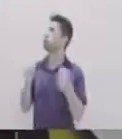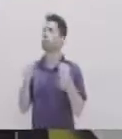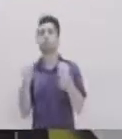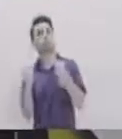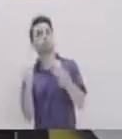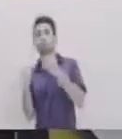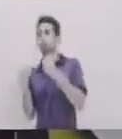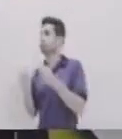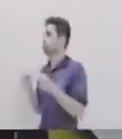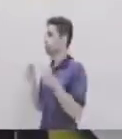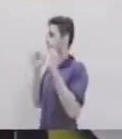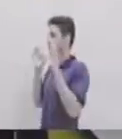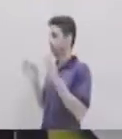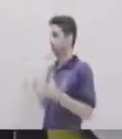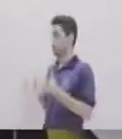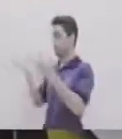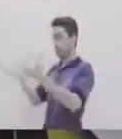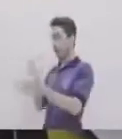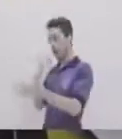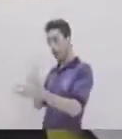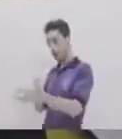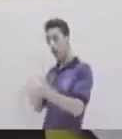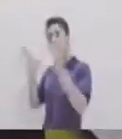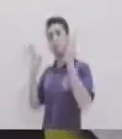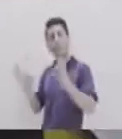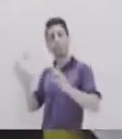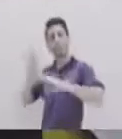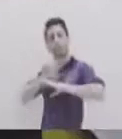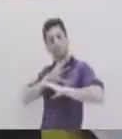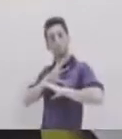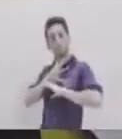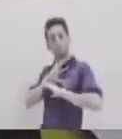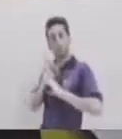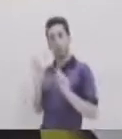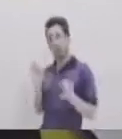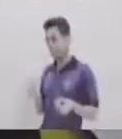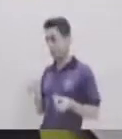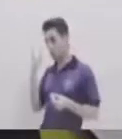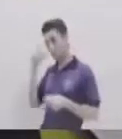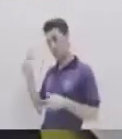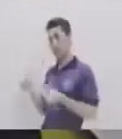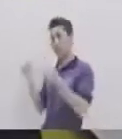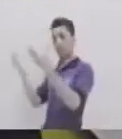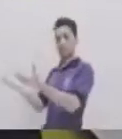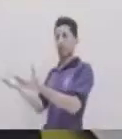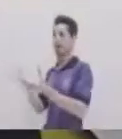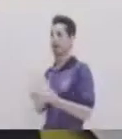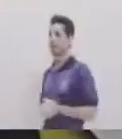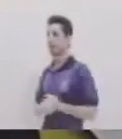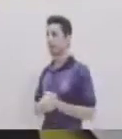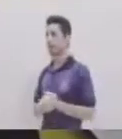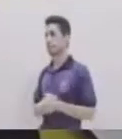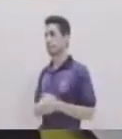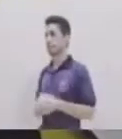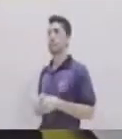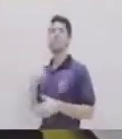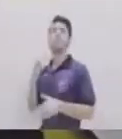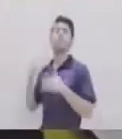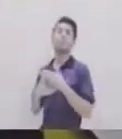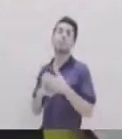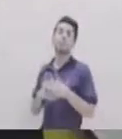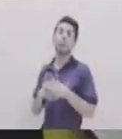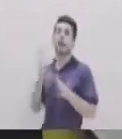Cómo va a llegar Al producto A tu cliente Y puedes garantizar La calidad De esa entrega Ajá Luego